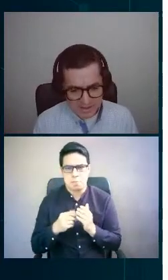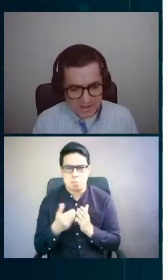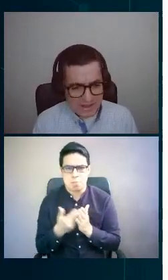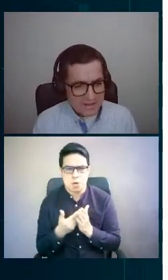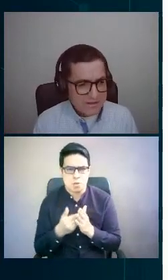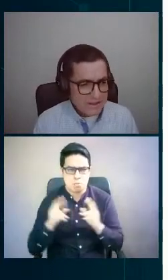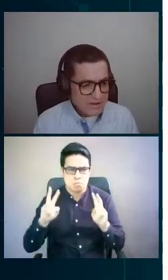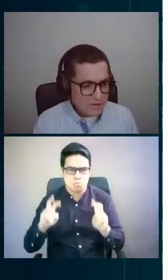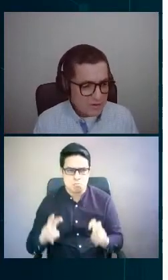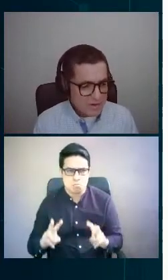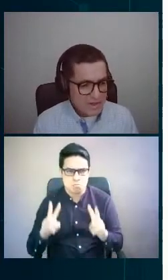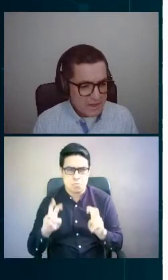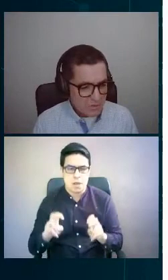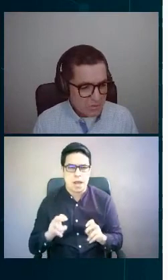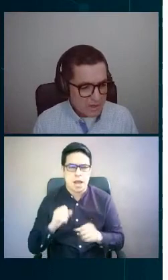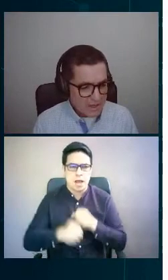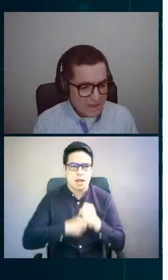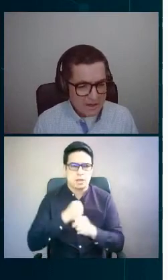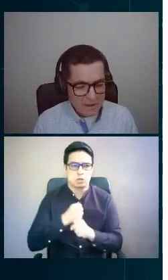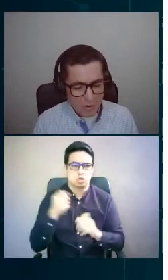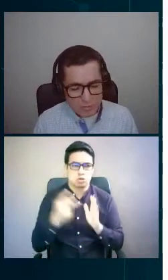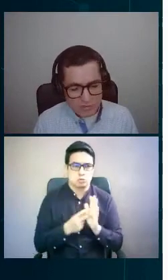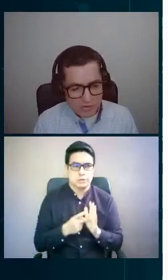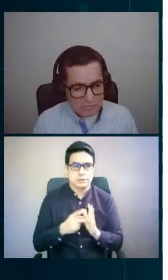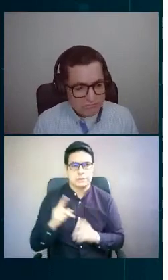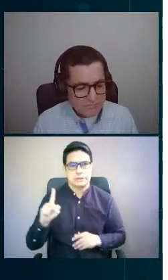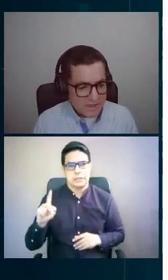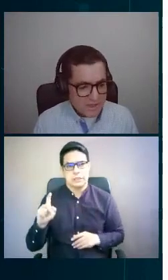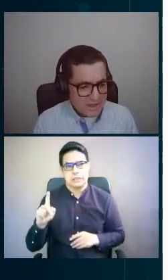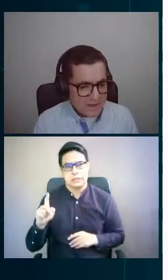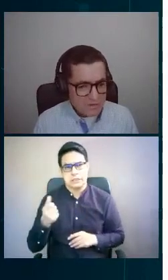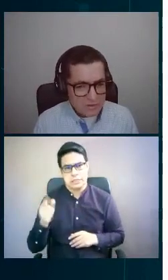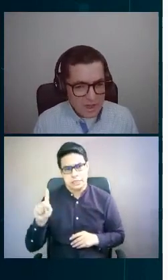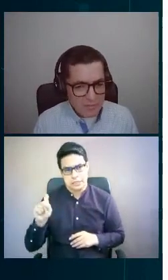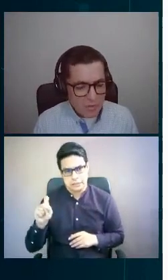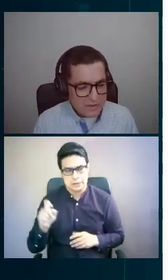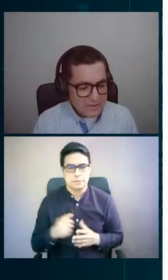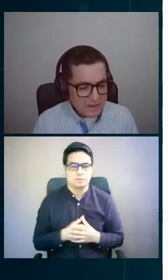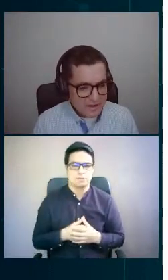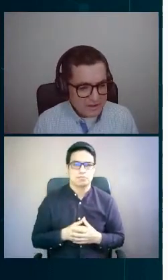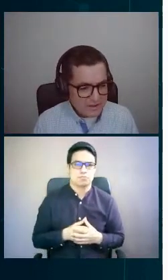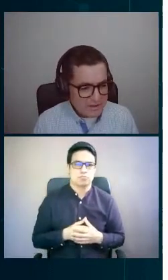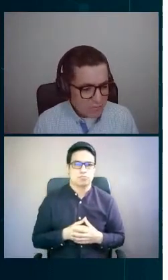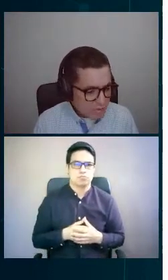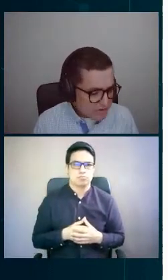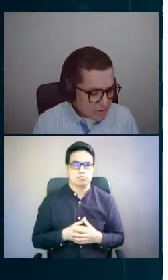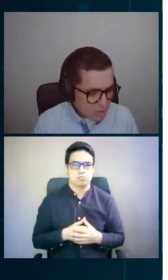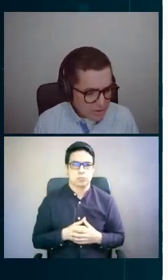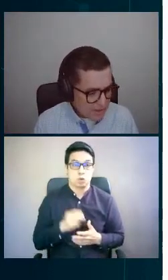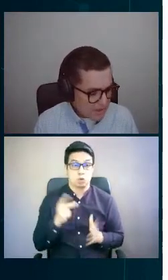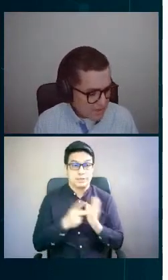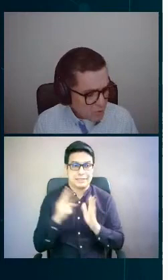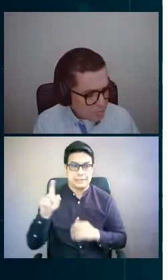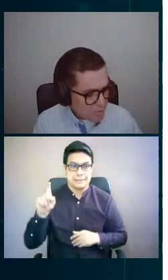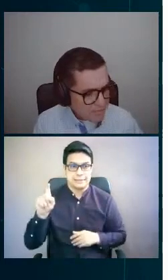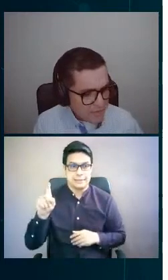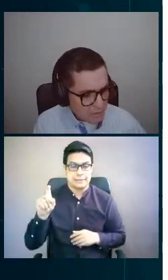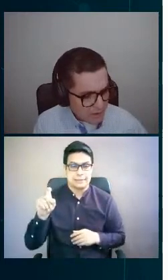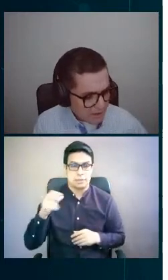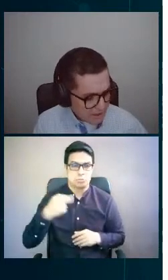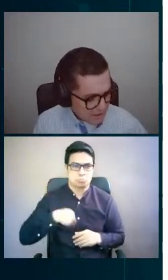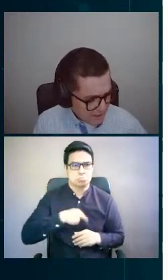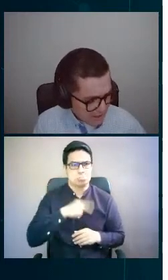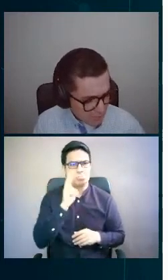En ese año, una opción que resultaba muy interesante, muy segura, muy